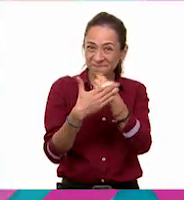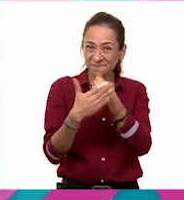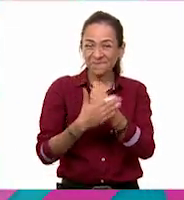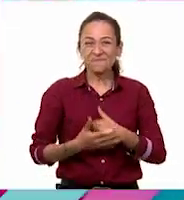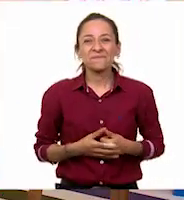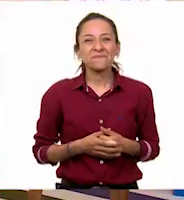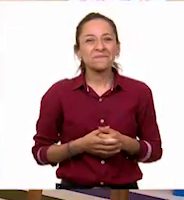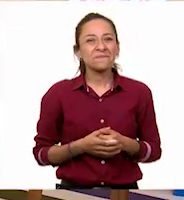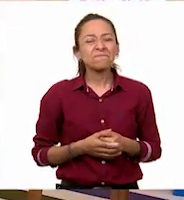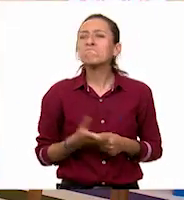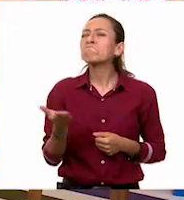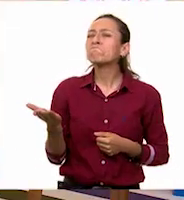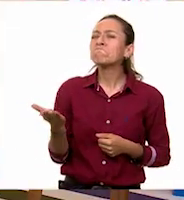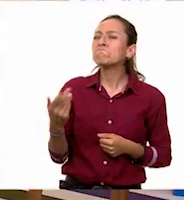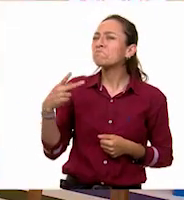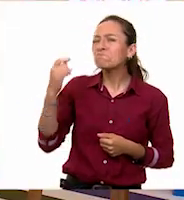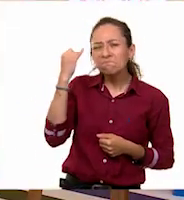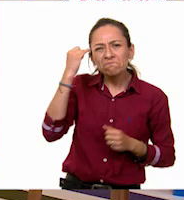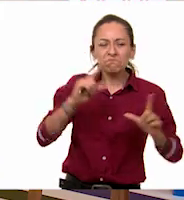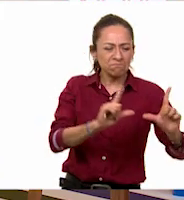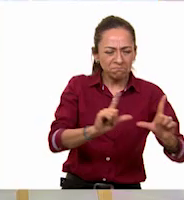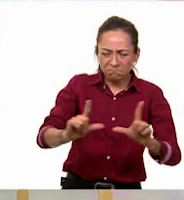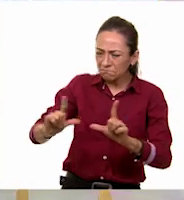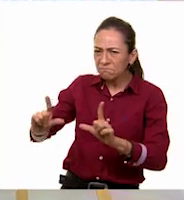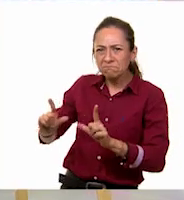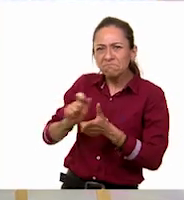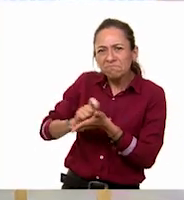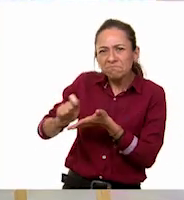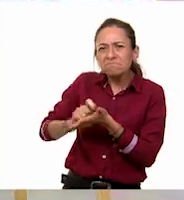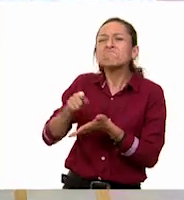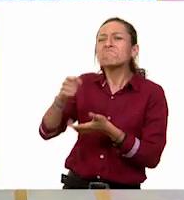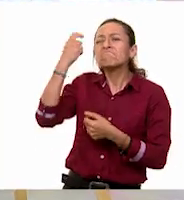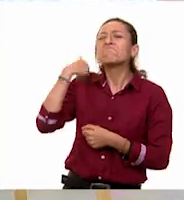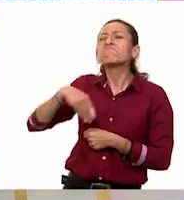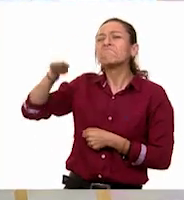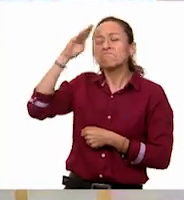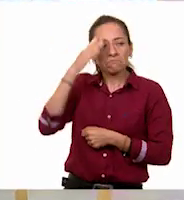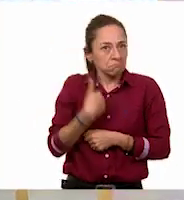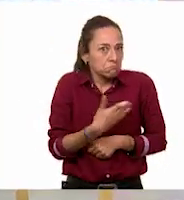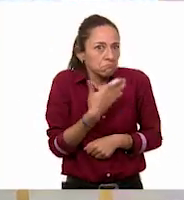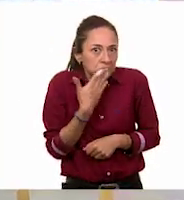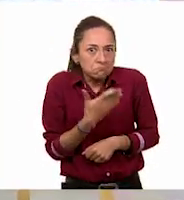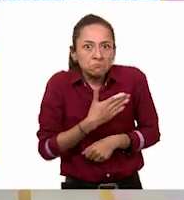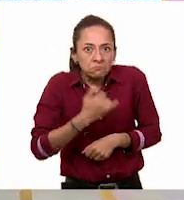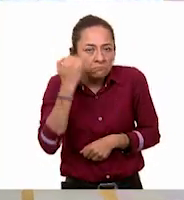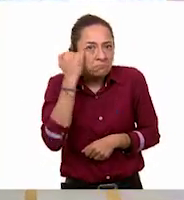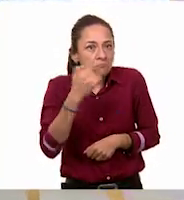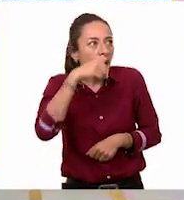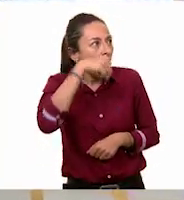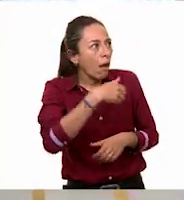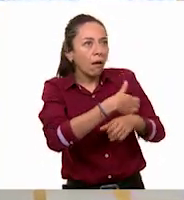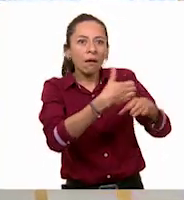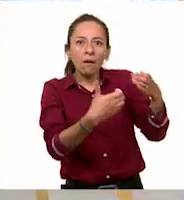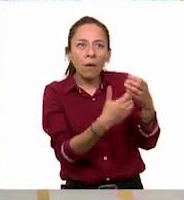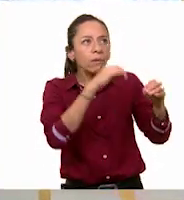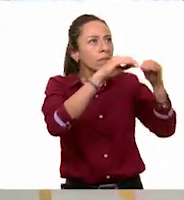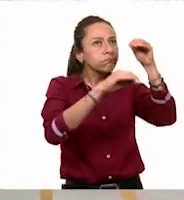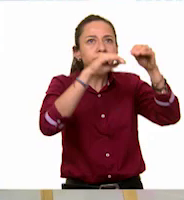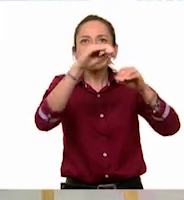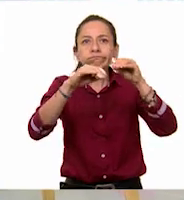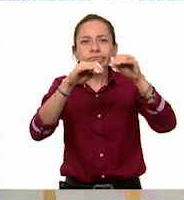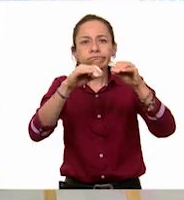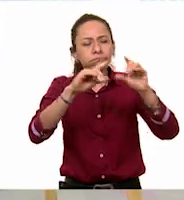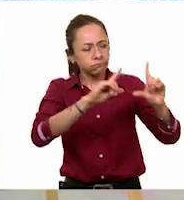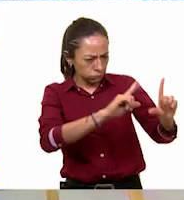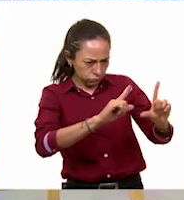¿Qué te pareció la idea de las tarjetas, Pilar? Me pareció muy buena porque así cada objeto, cada cosa que pongamos aquí, tiene un sentido que